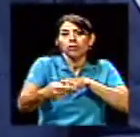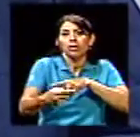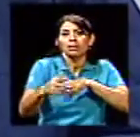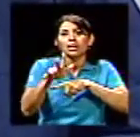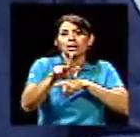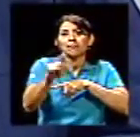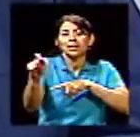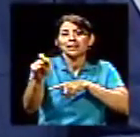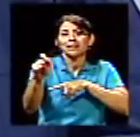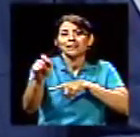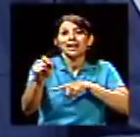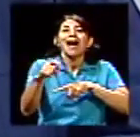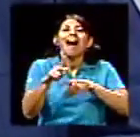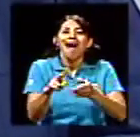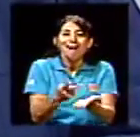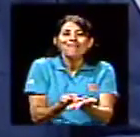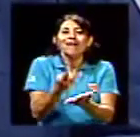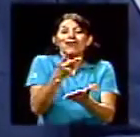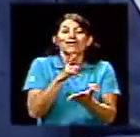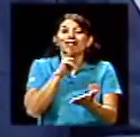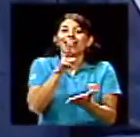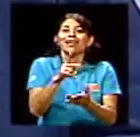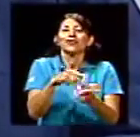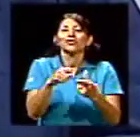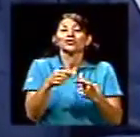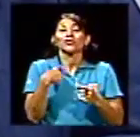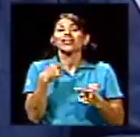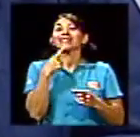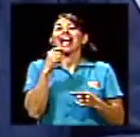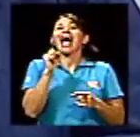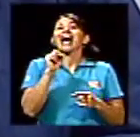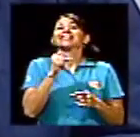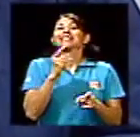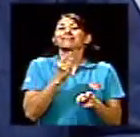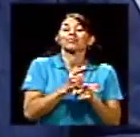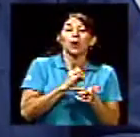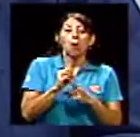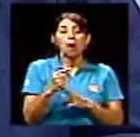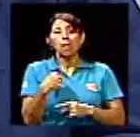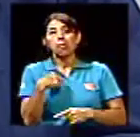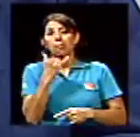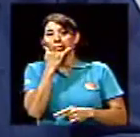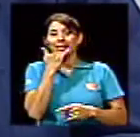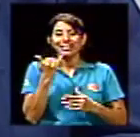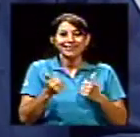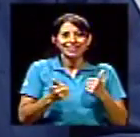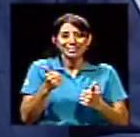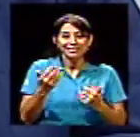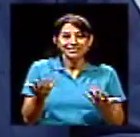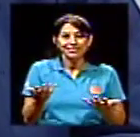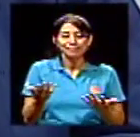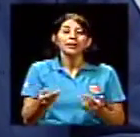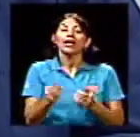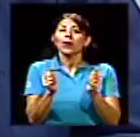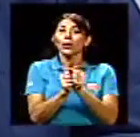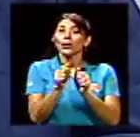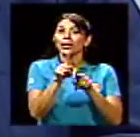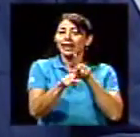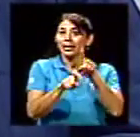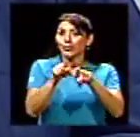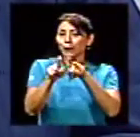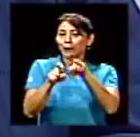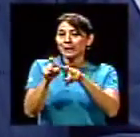no la pegamos o sí la pegamos, ¿verdad?, como se dice en la calle, ¿no? Y con estas encuestas, digamos, adicionalmente,